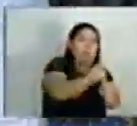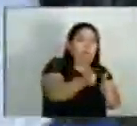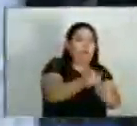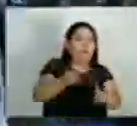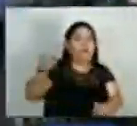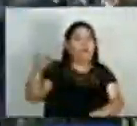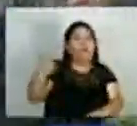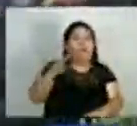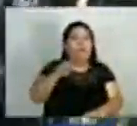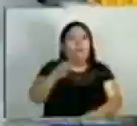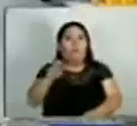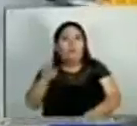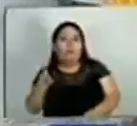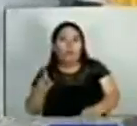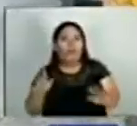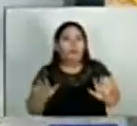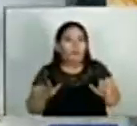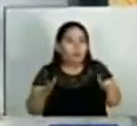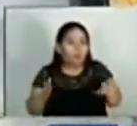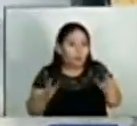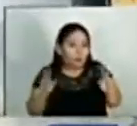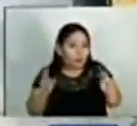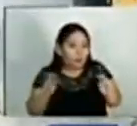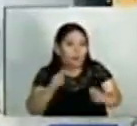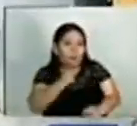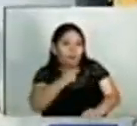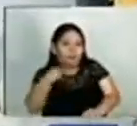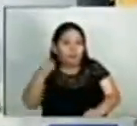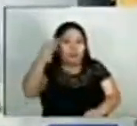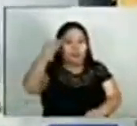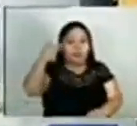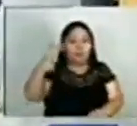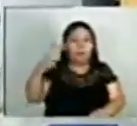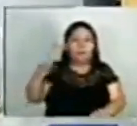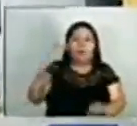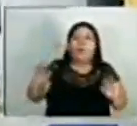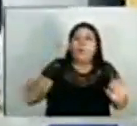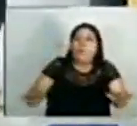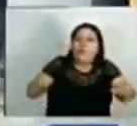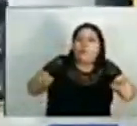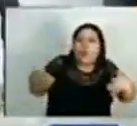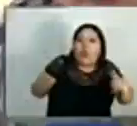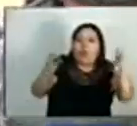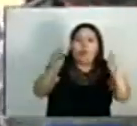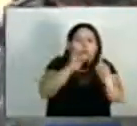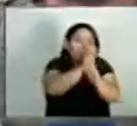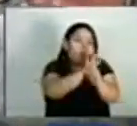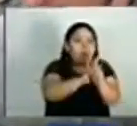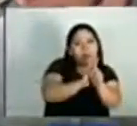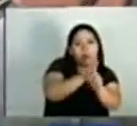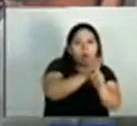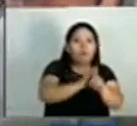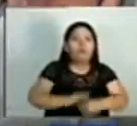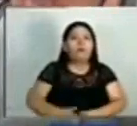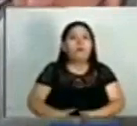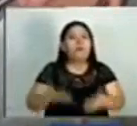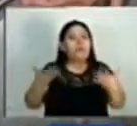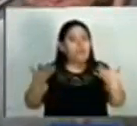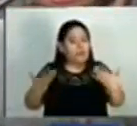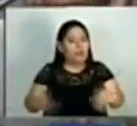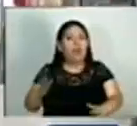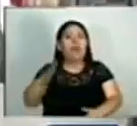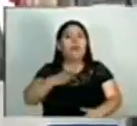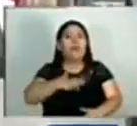2001. El móvil del crimen, de acuerdo a las autoridades, fue por motivos sexuales. Hemos logrado tener